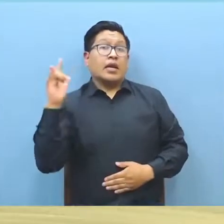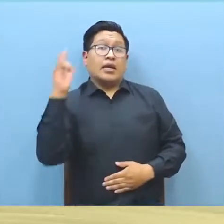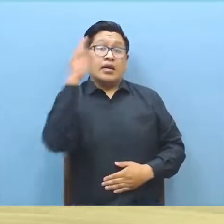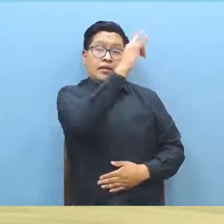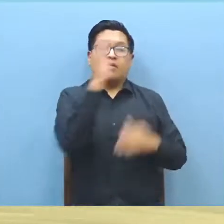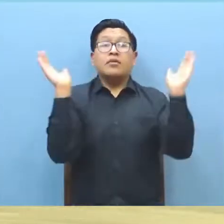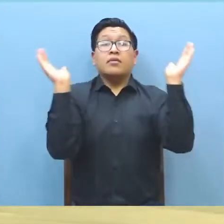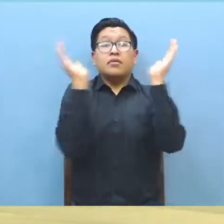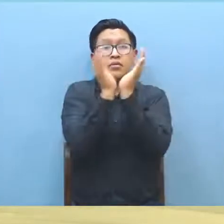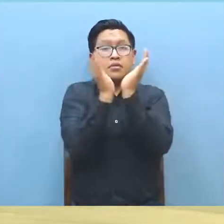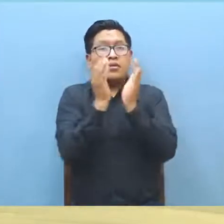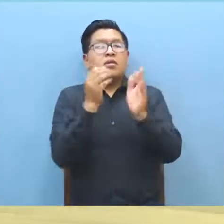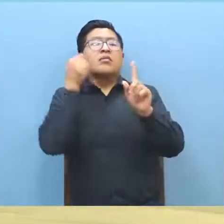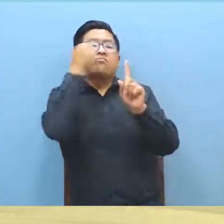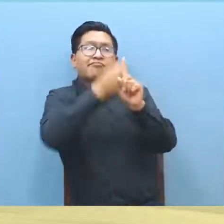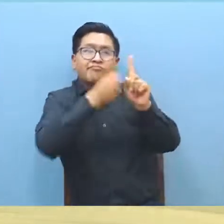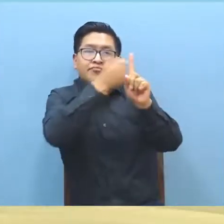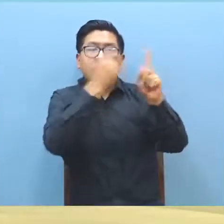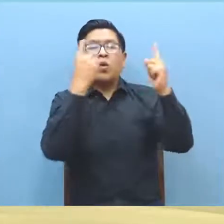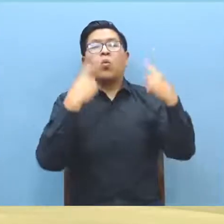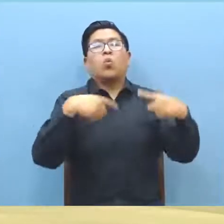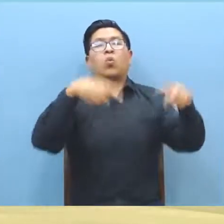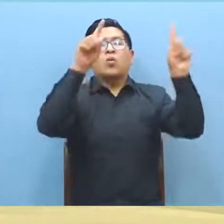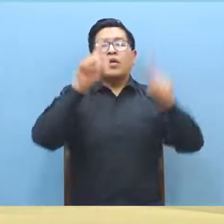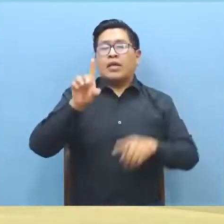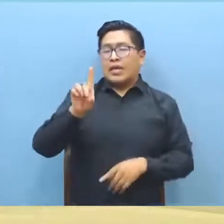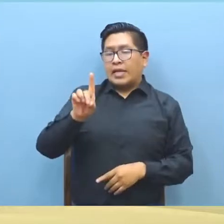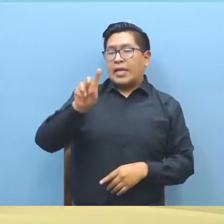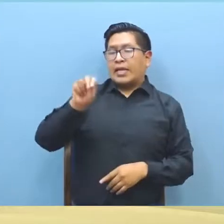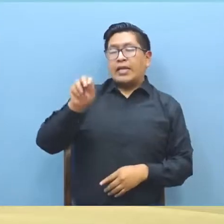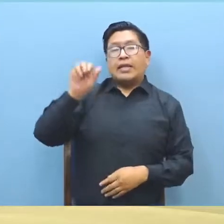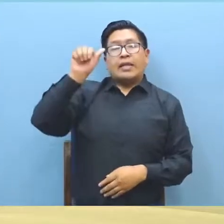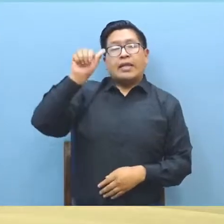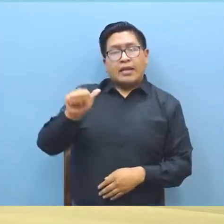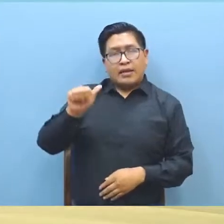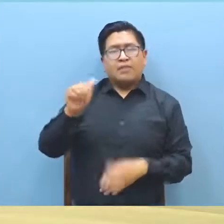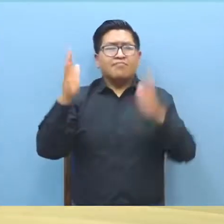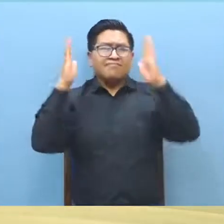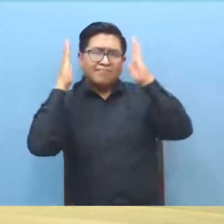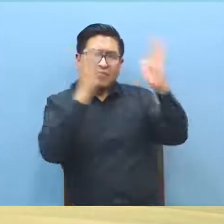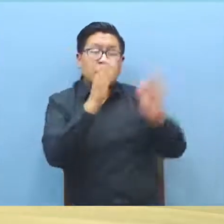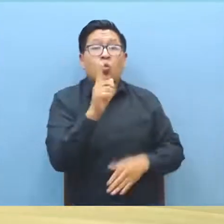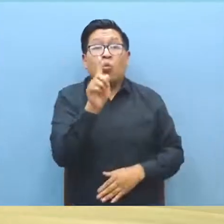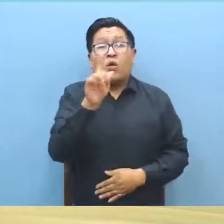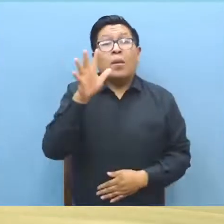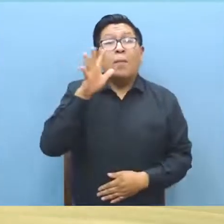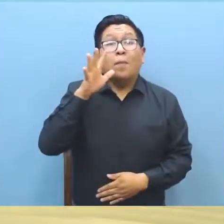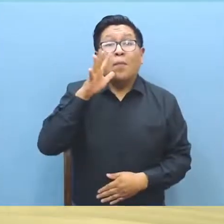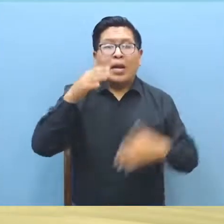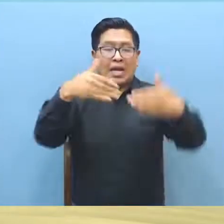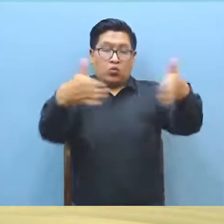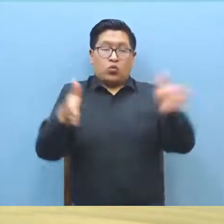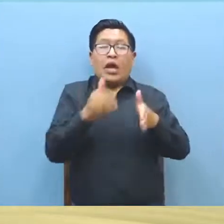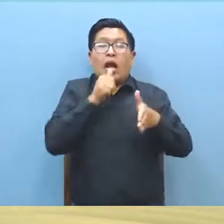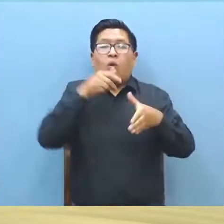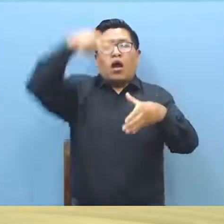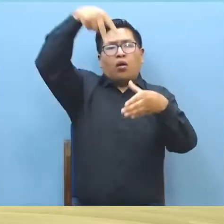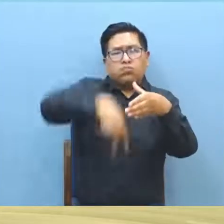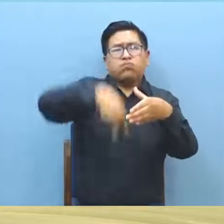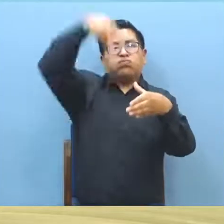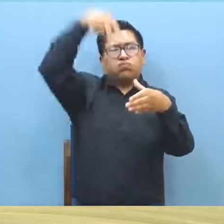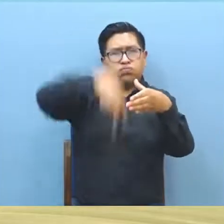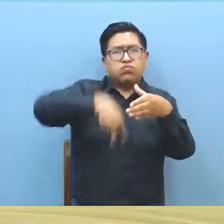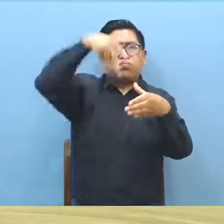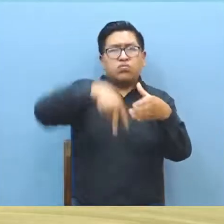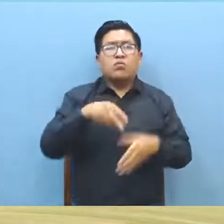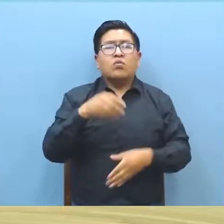En el Alto, la Defensoría del Pueblo gestionó que la Defensoría de la Niñez y Adolescencia atiende el caso de una madre que sumergió reiteradamente en un turril